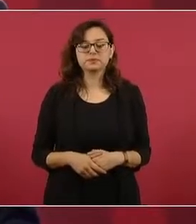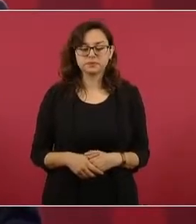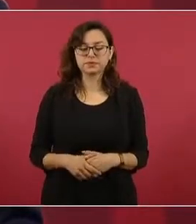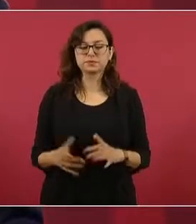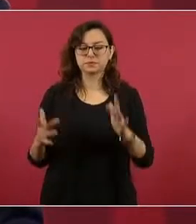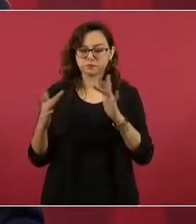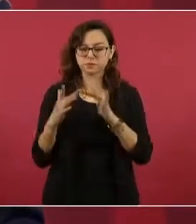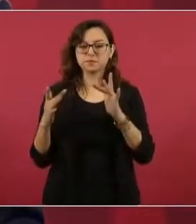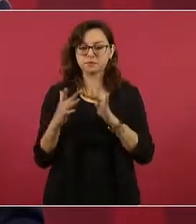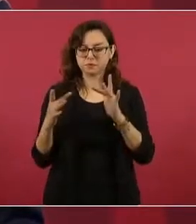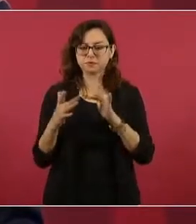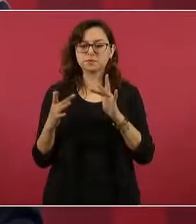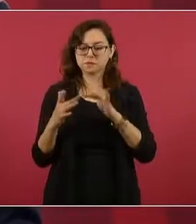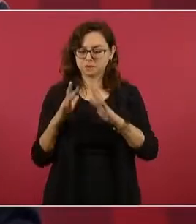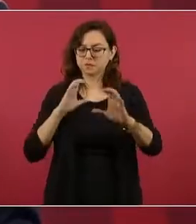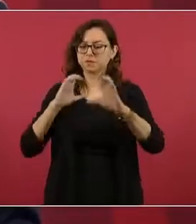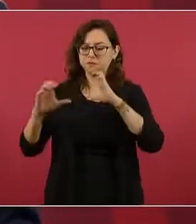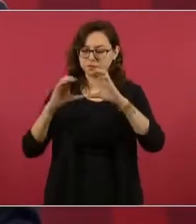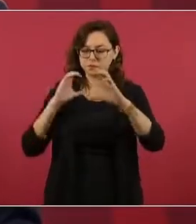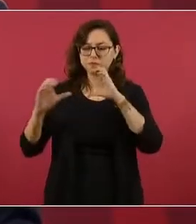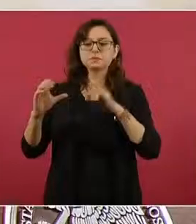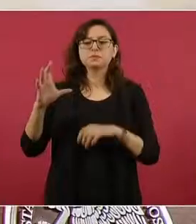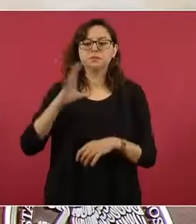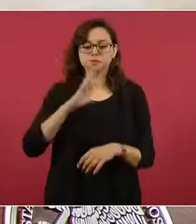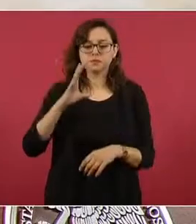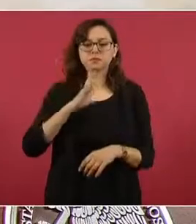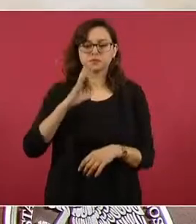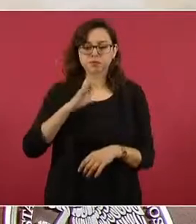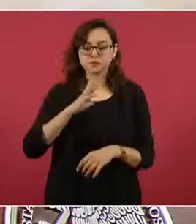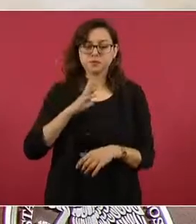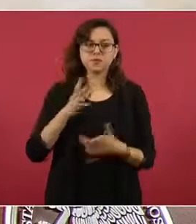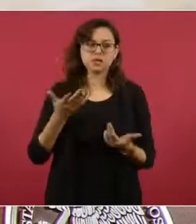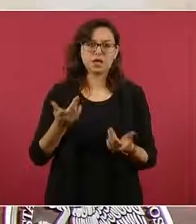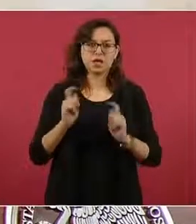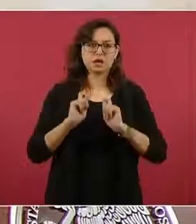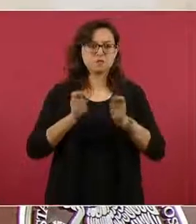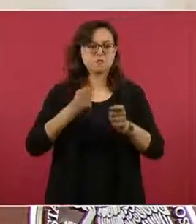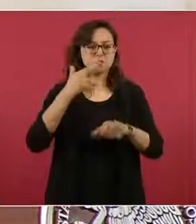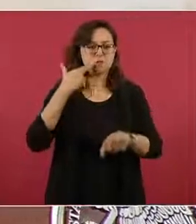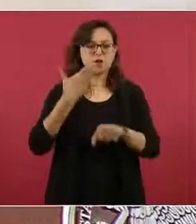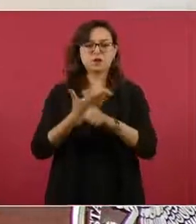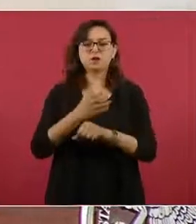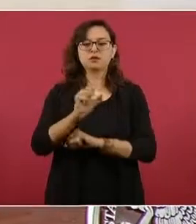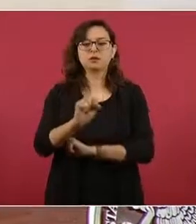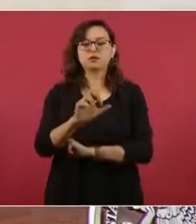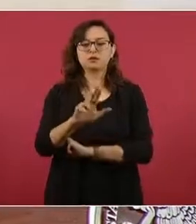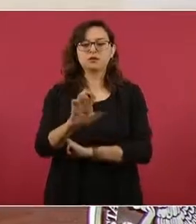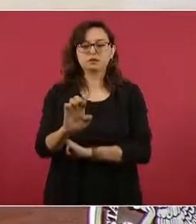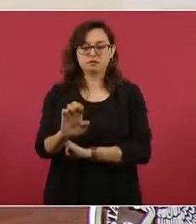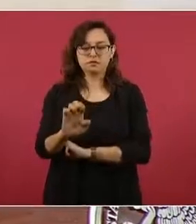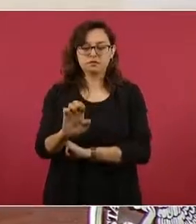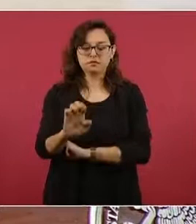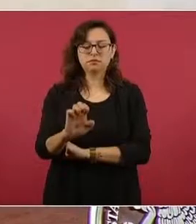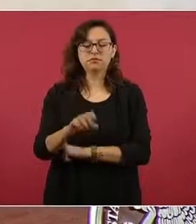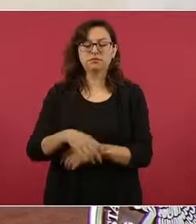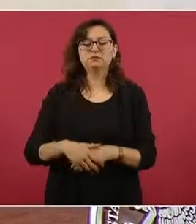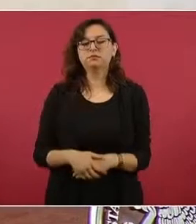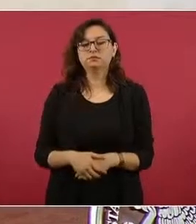con la Secretaría de Relaciones Exteriores y sí nosotros